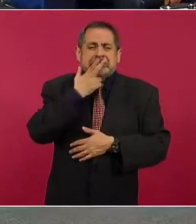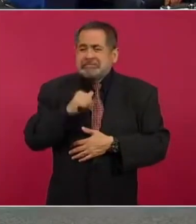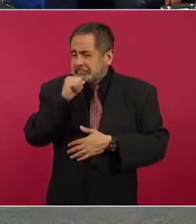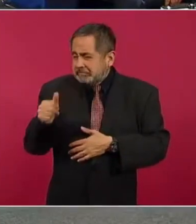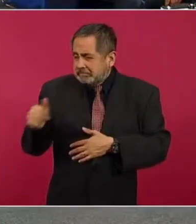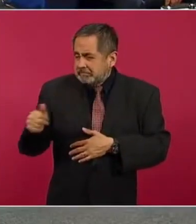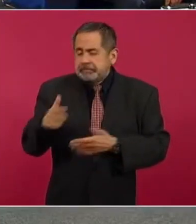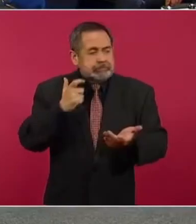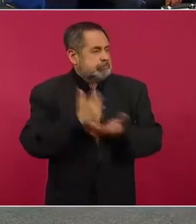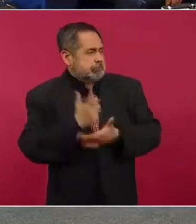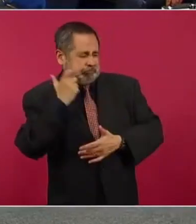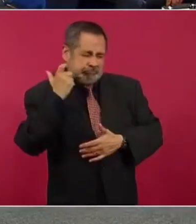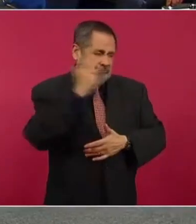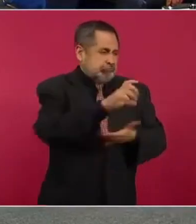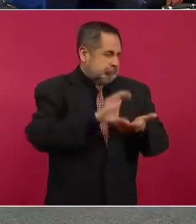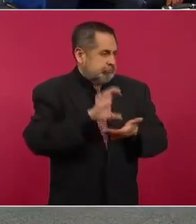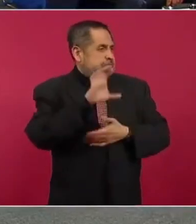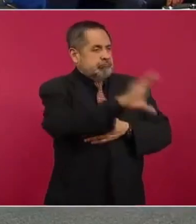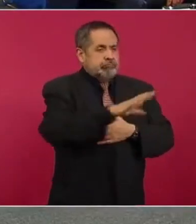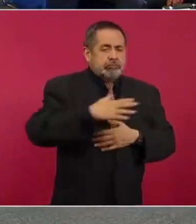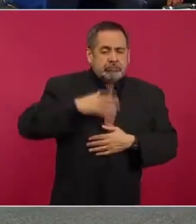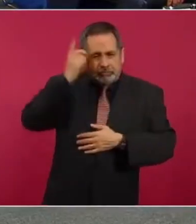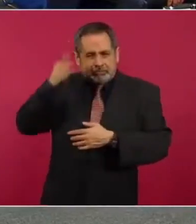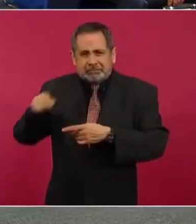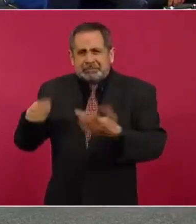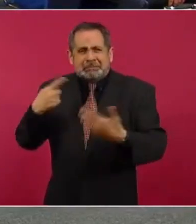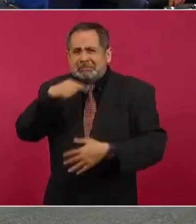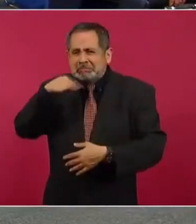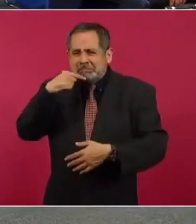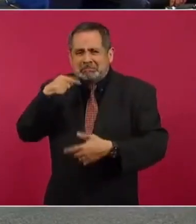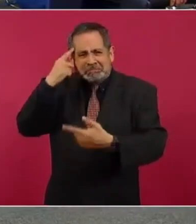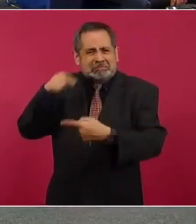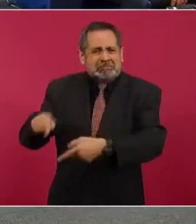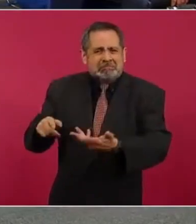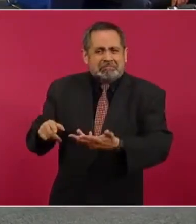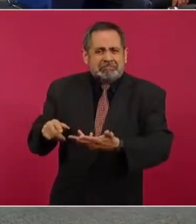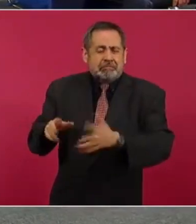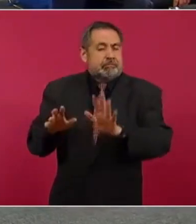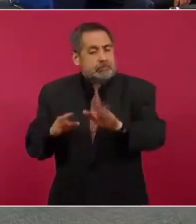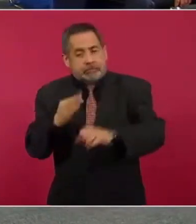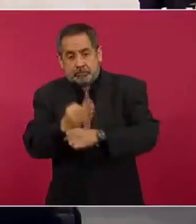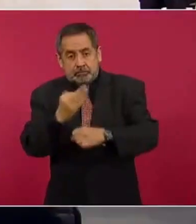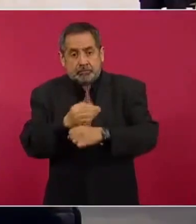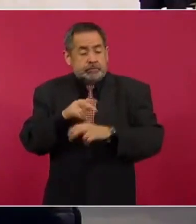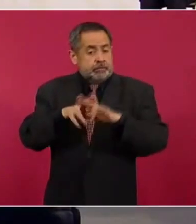de fertilizantes, pero no venden ni China ni